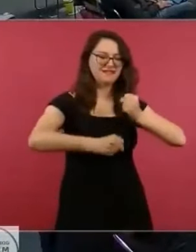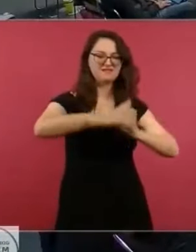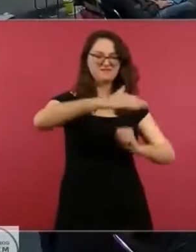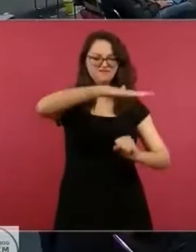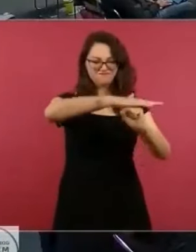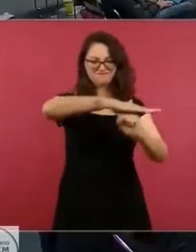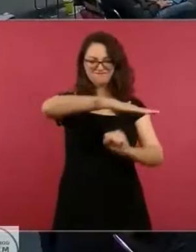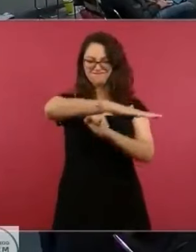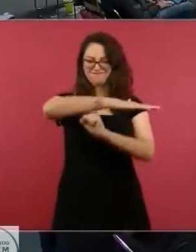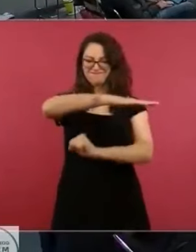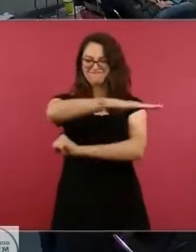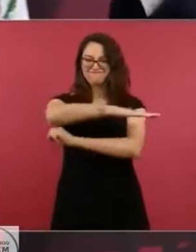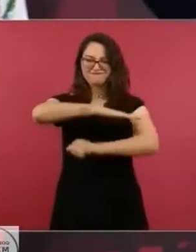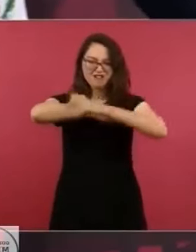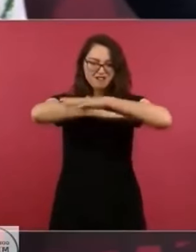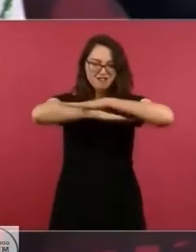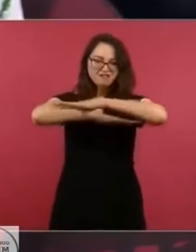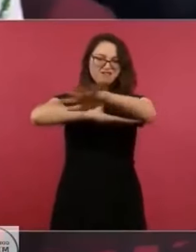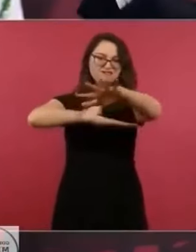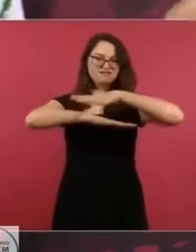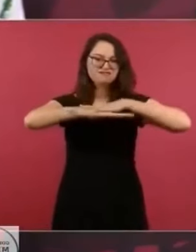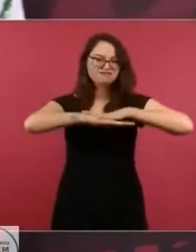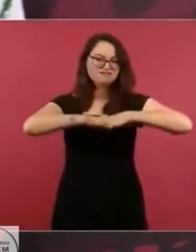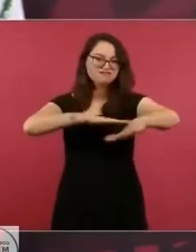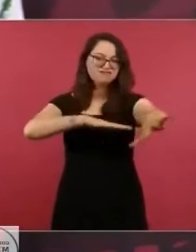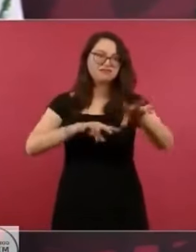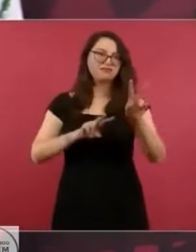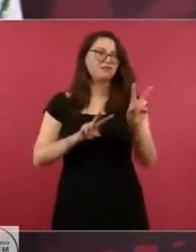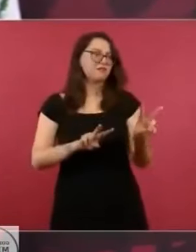para las grandes columnas?